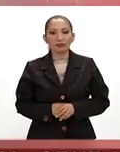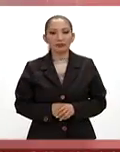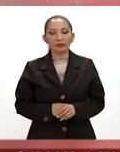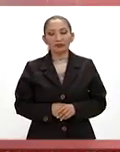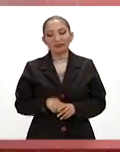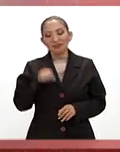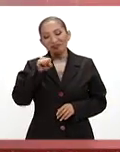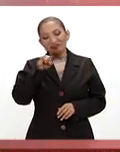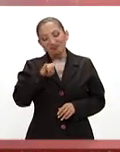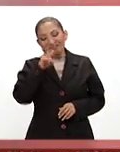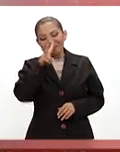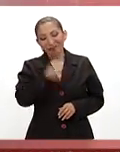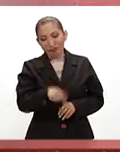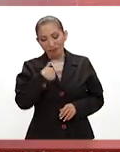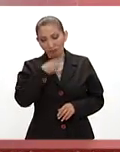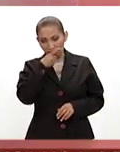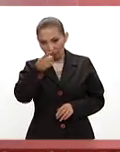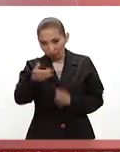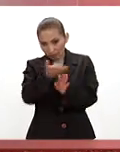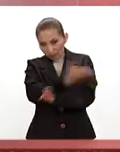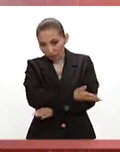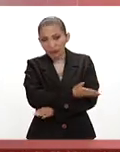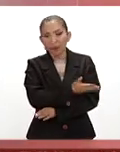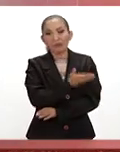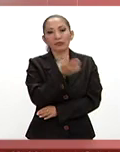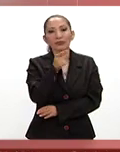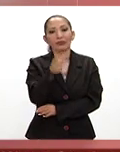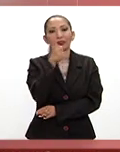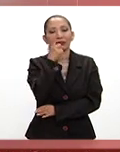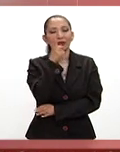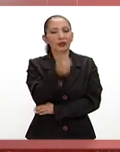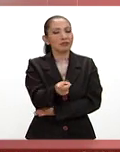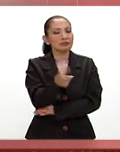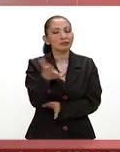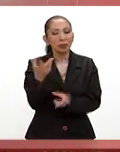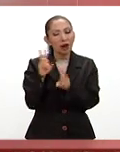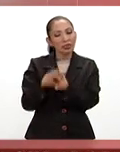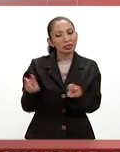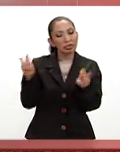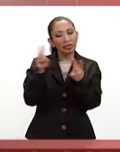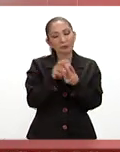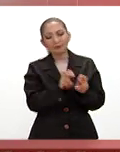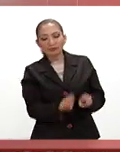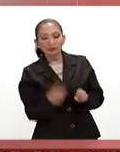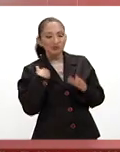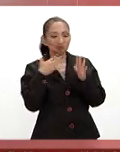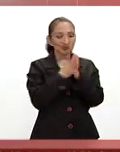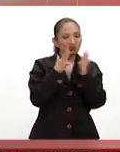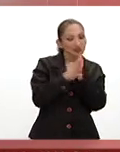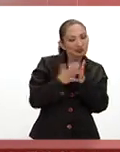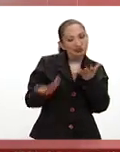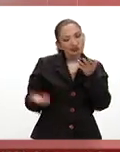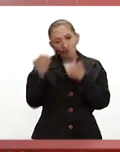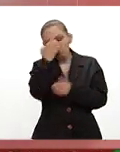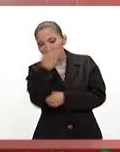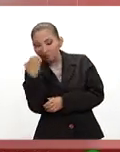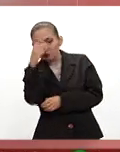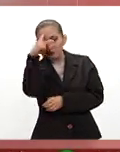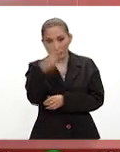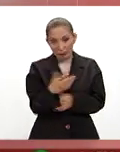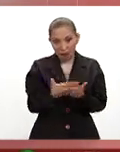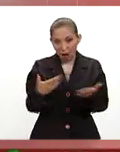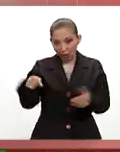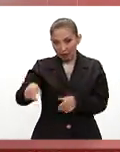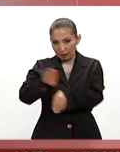Sí, mira, yo comentaba y haciendo el análisis de la participación de los mexicanos